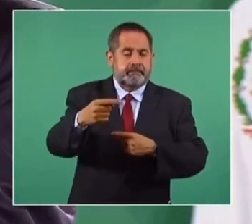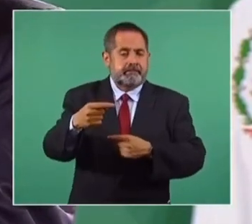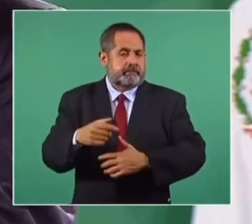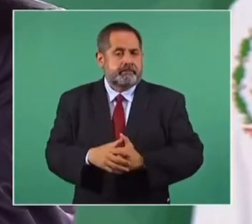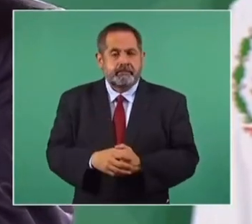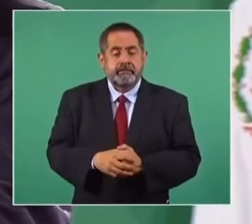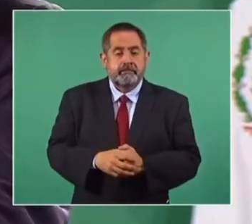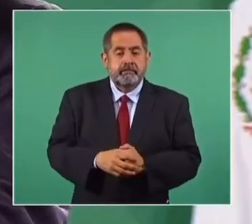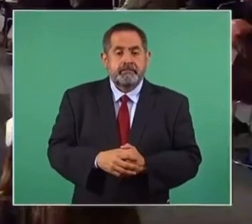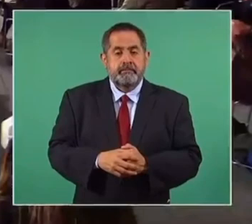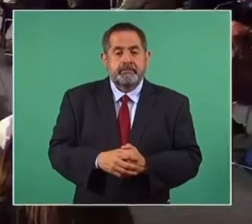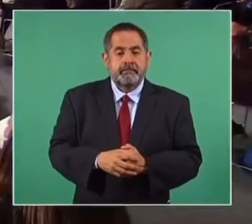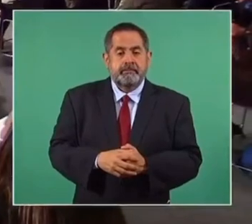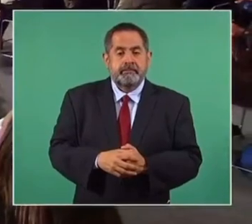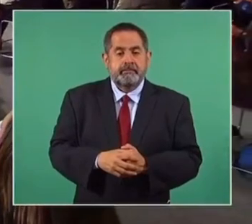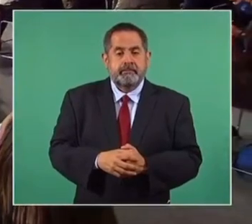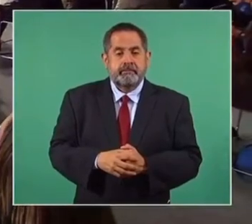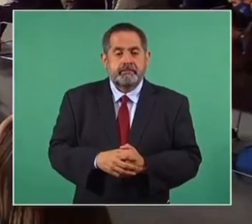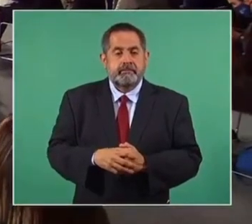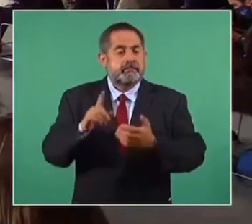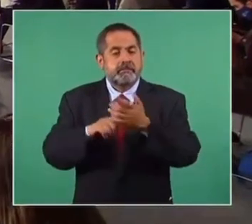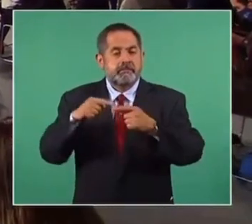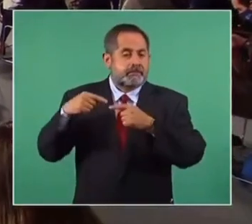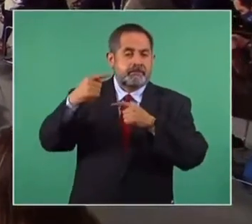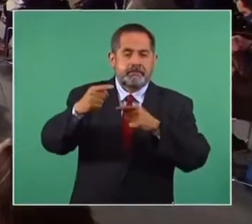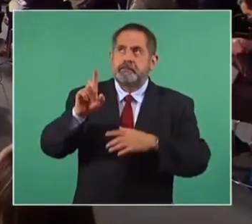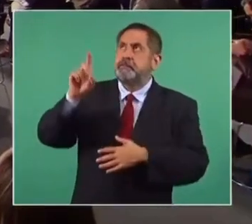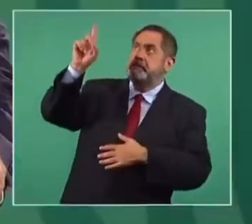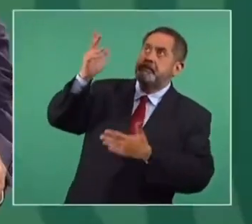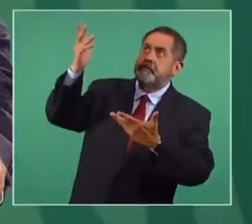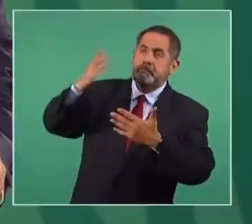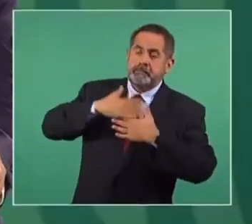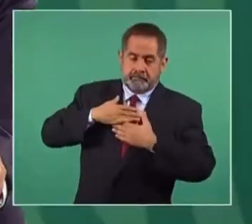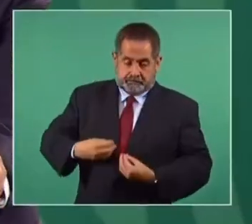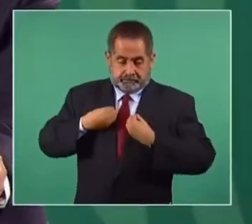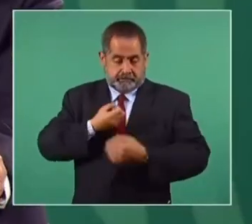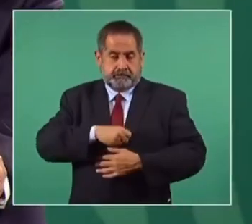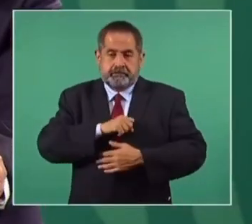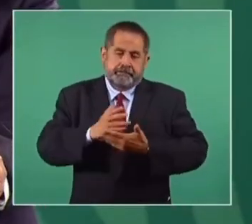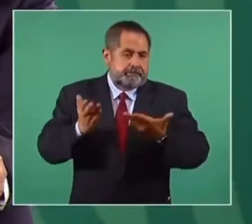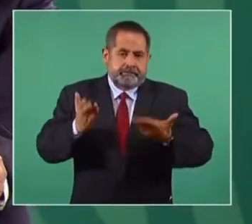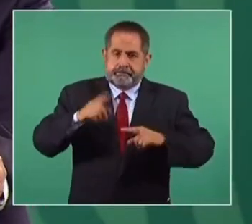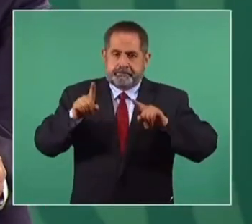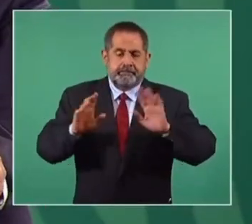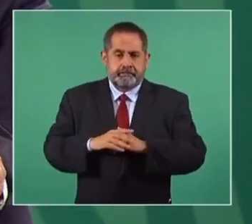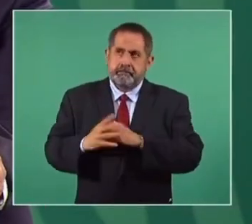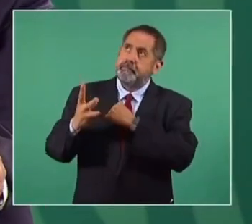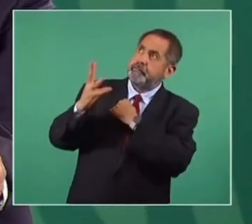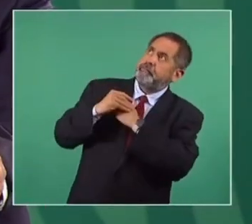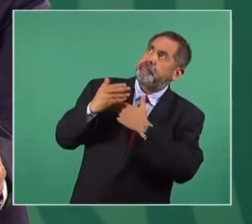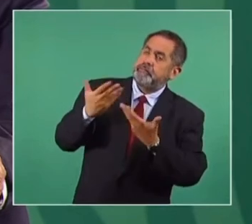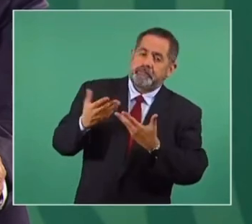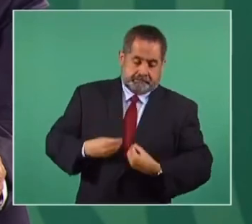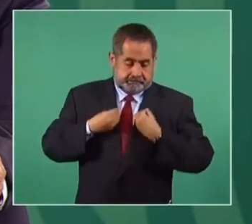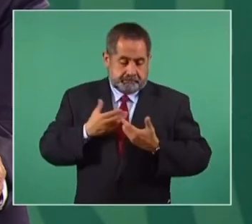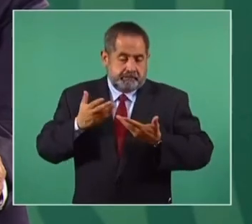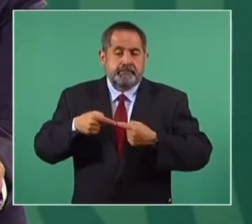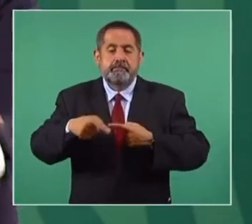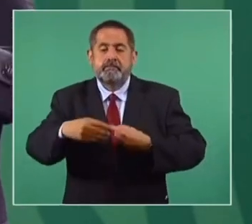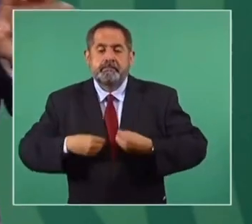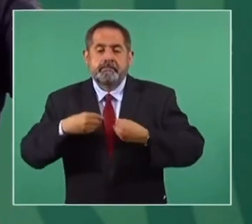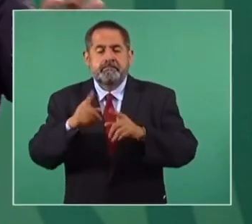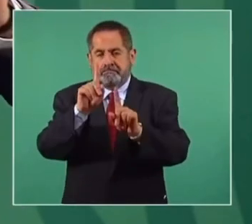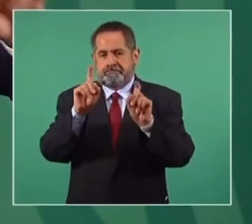la ciencia y el creador, lo que permita la naturaleza y el creador.